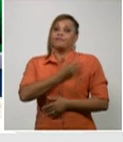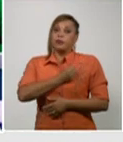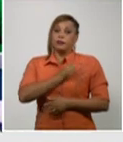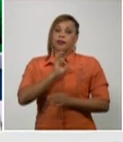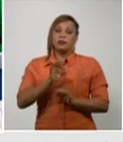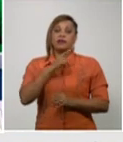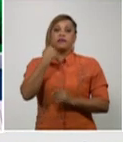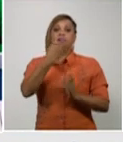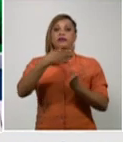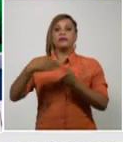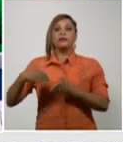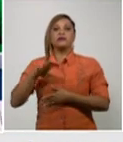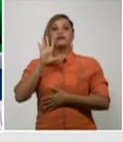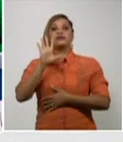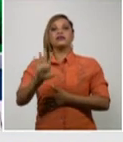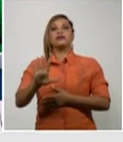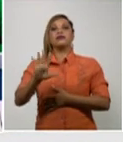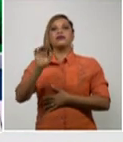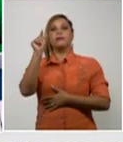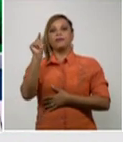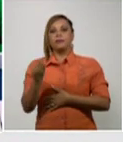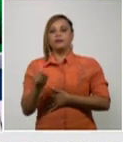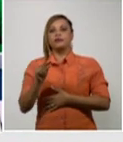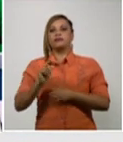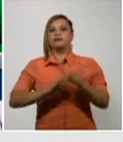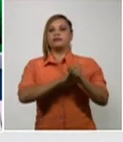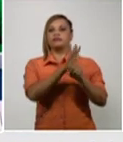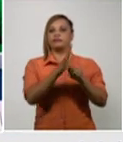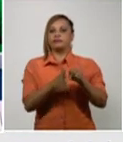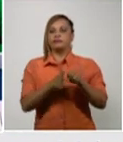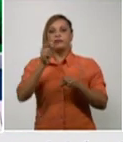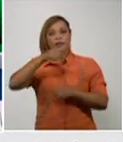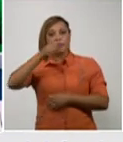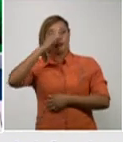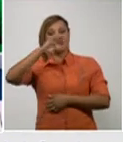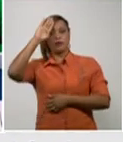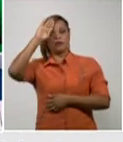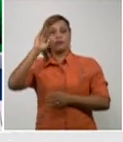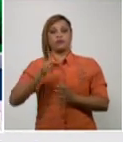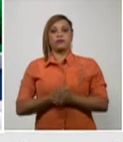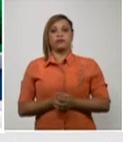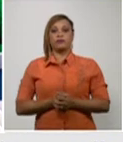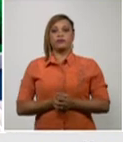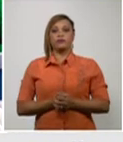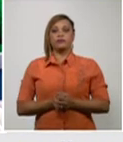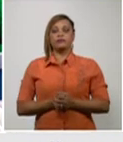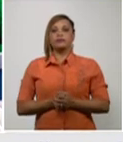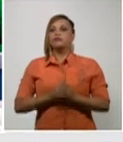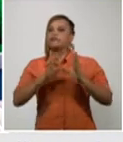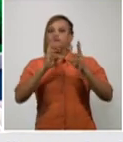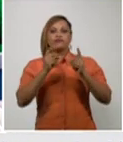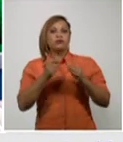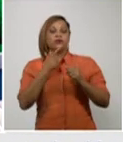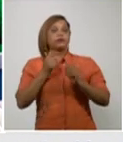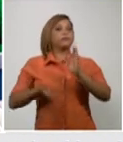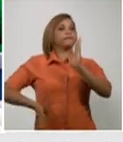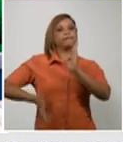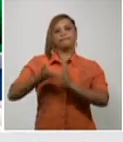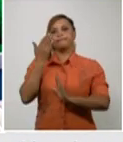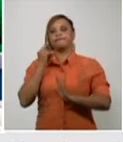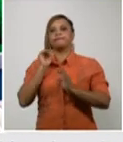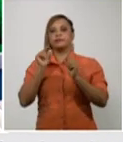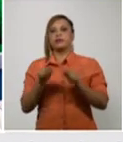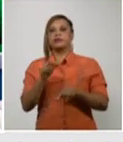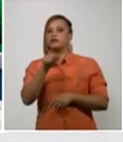fallecimiento de cinco personas con COVID en nuestro país y un número también elevado de casos confirmados.